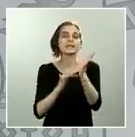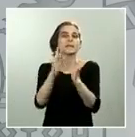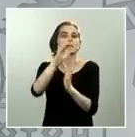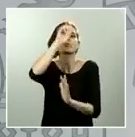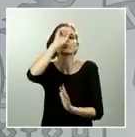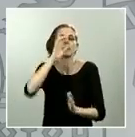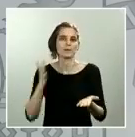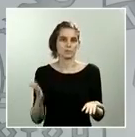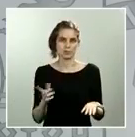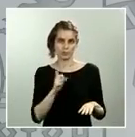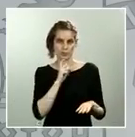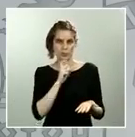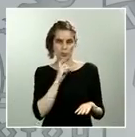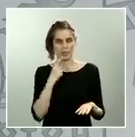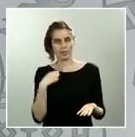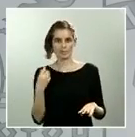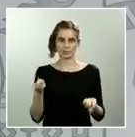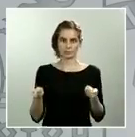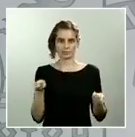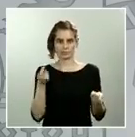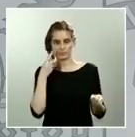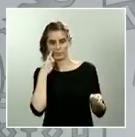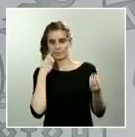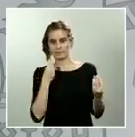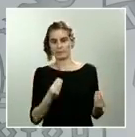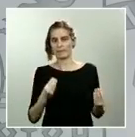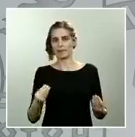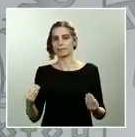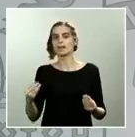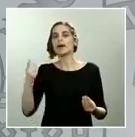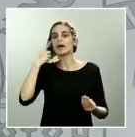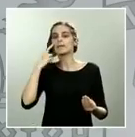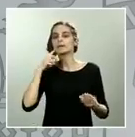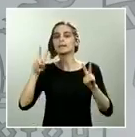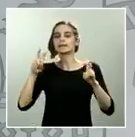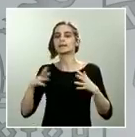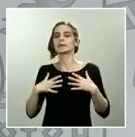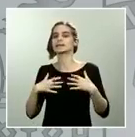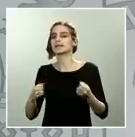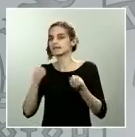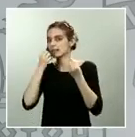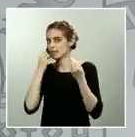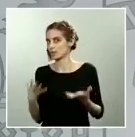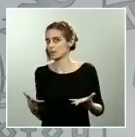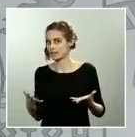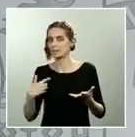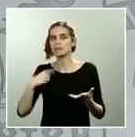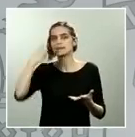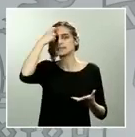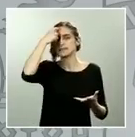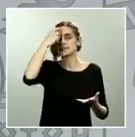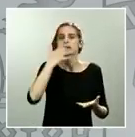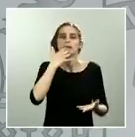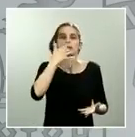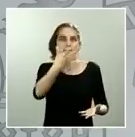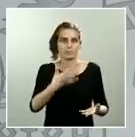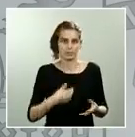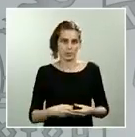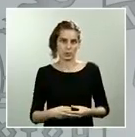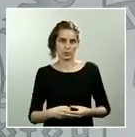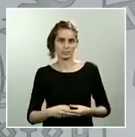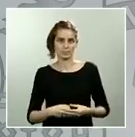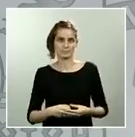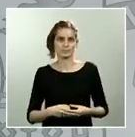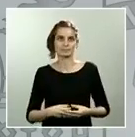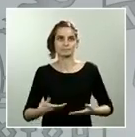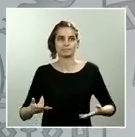muy vigilantes de qué ocurre en la parte sanitaria para conocer, por ejemplo, hasta cuándo llega el momento en